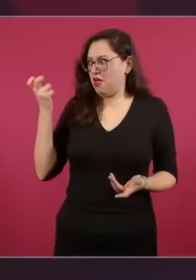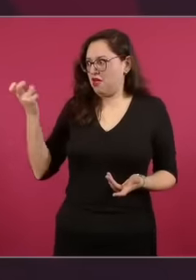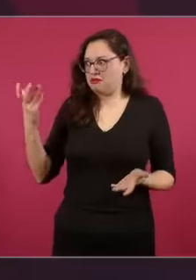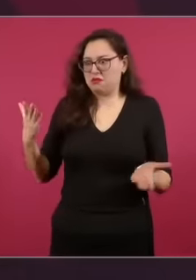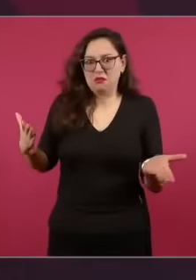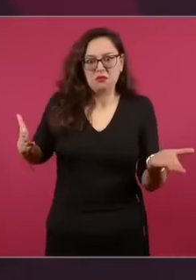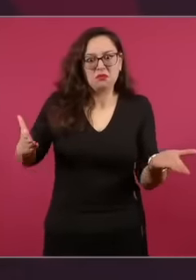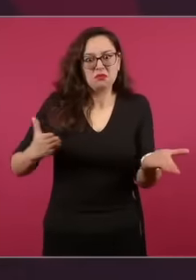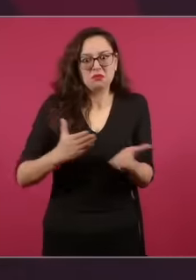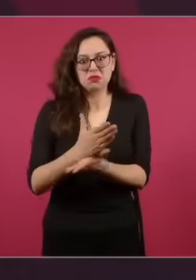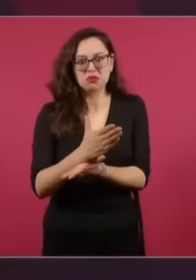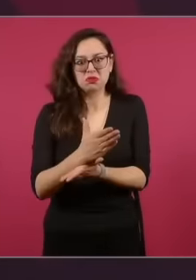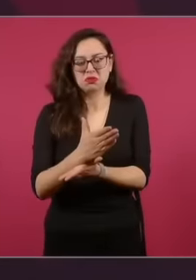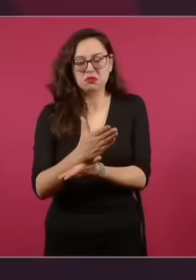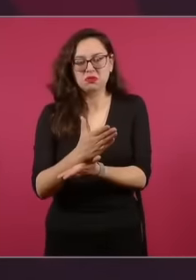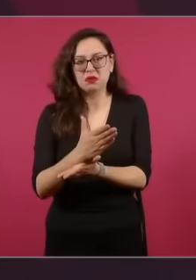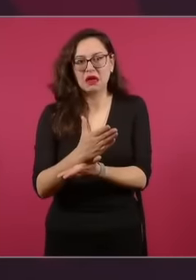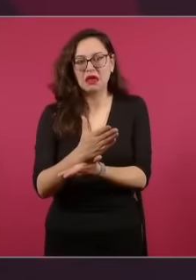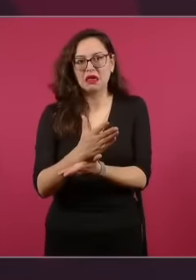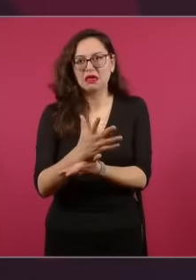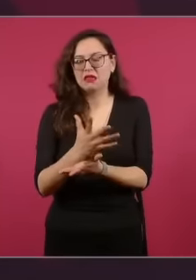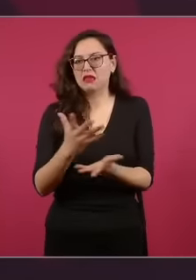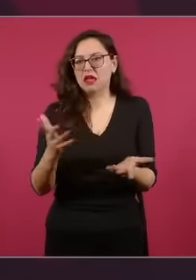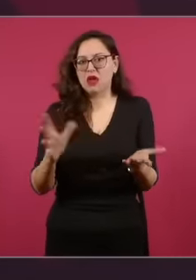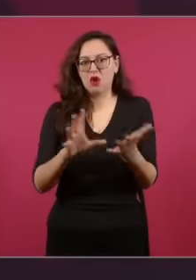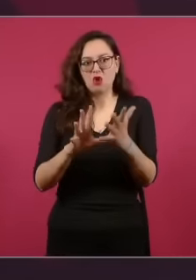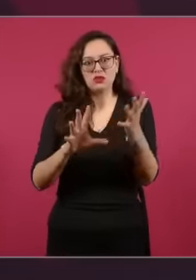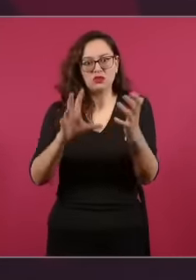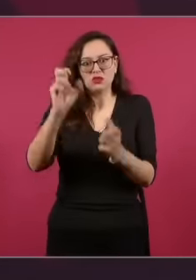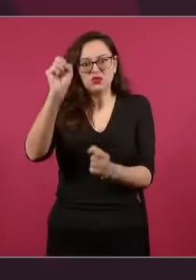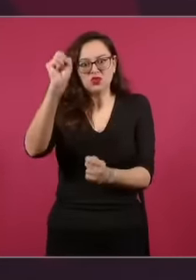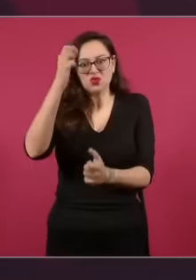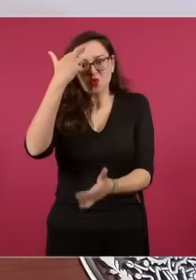anticonstitucional del poder